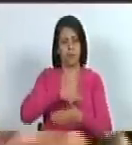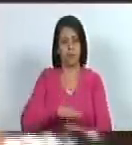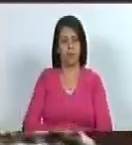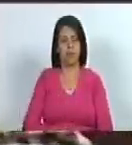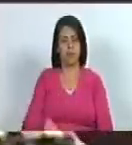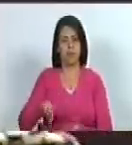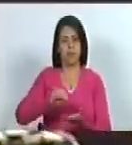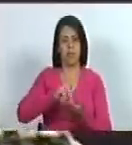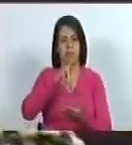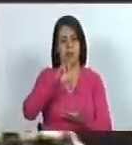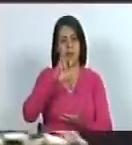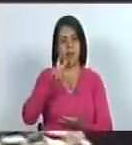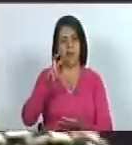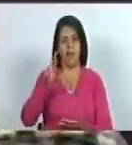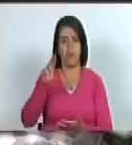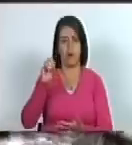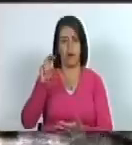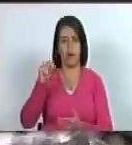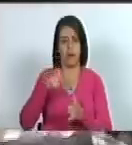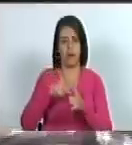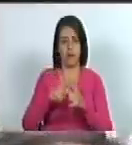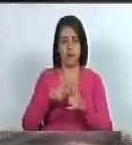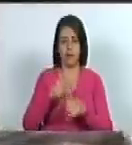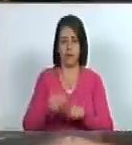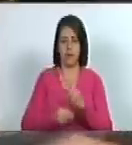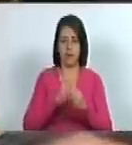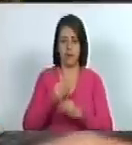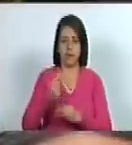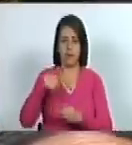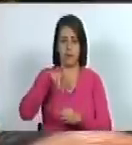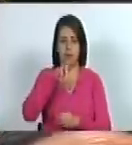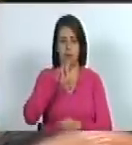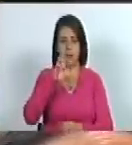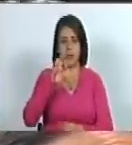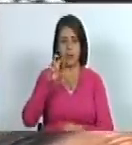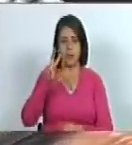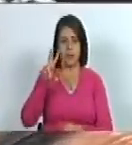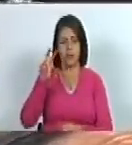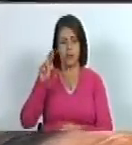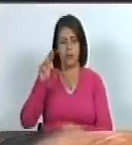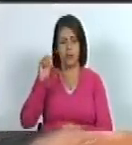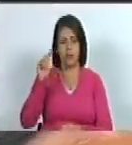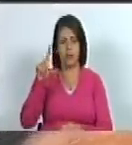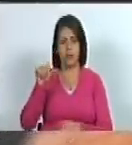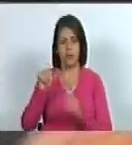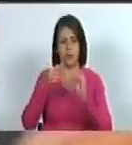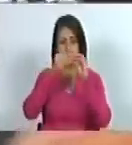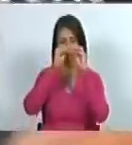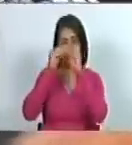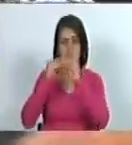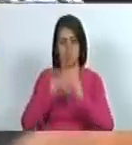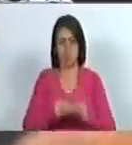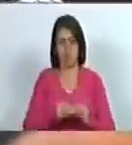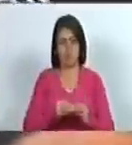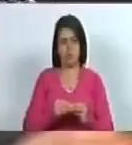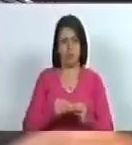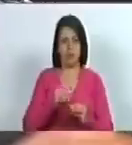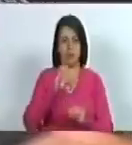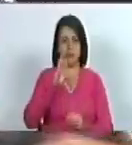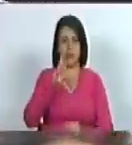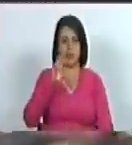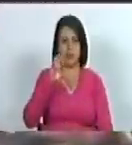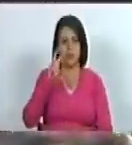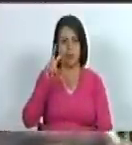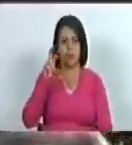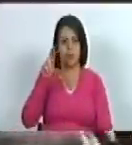Reverón y Tiritero Reverón el muñequero Reverón